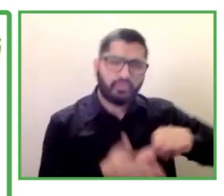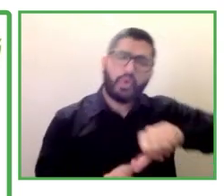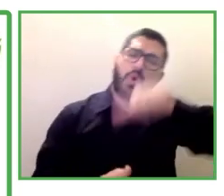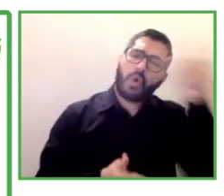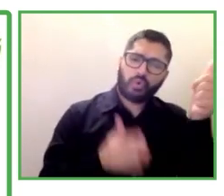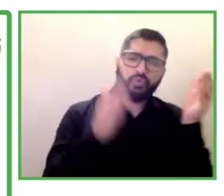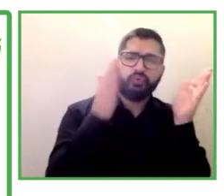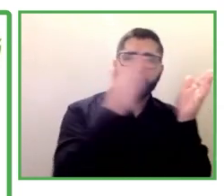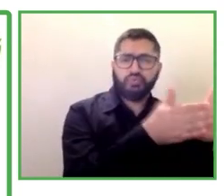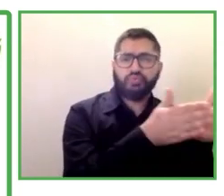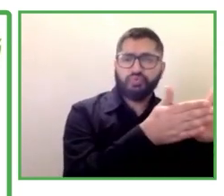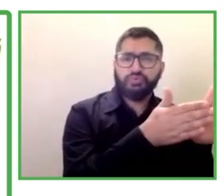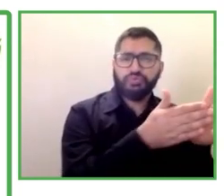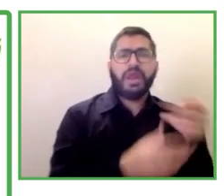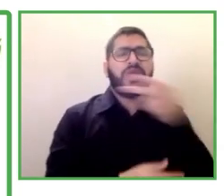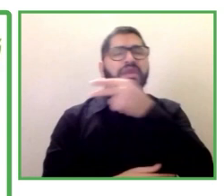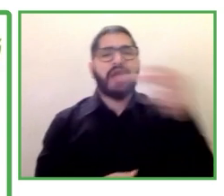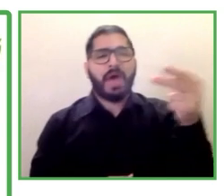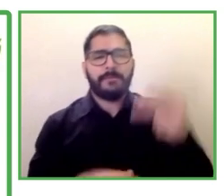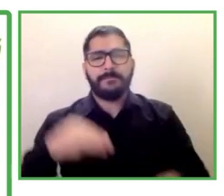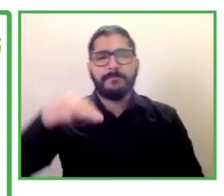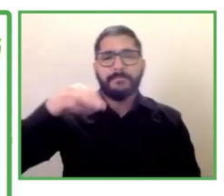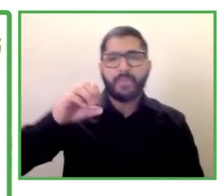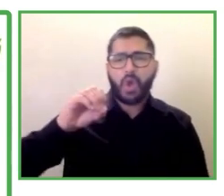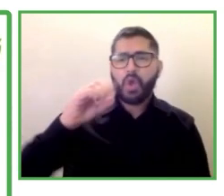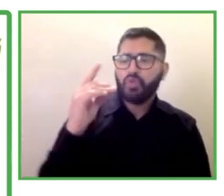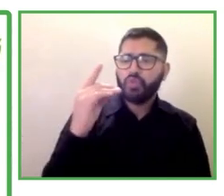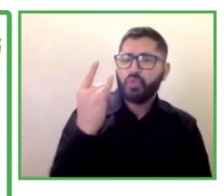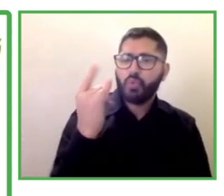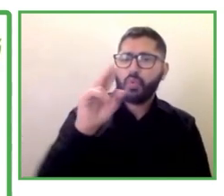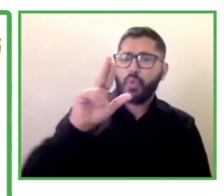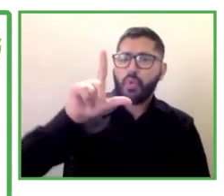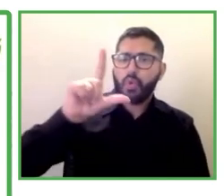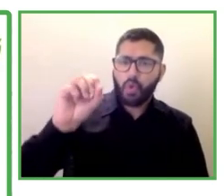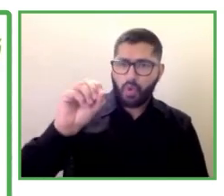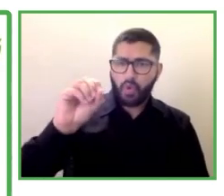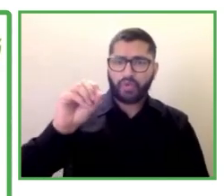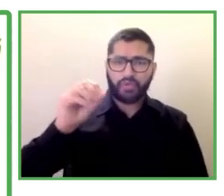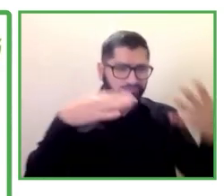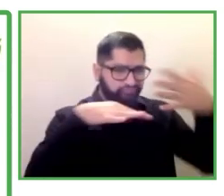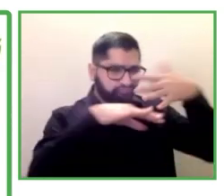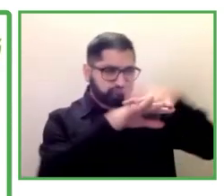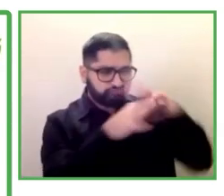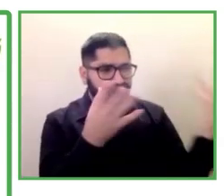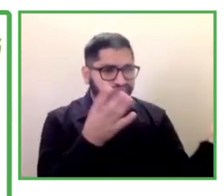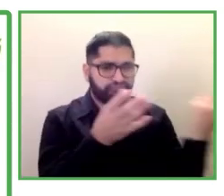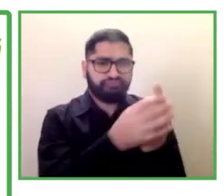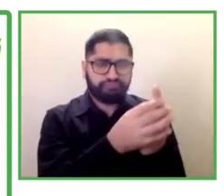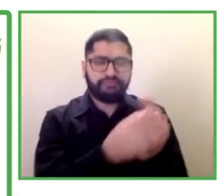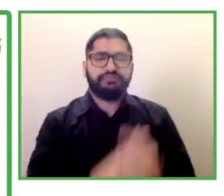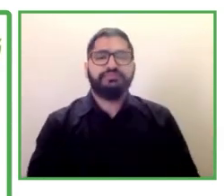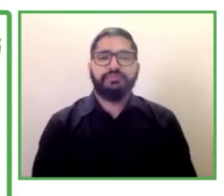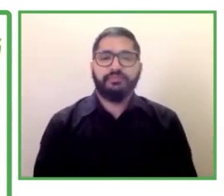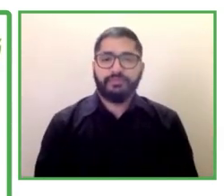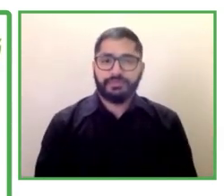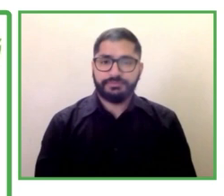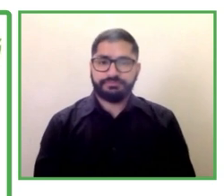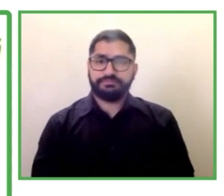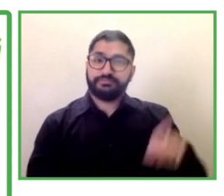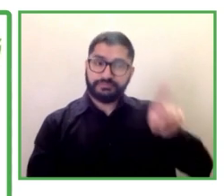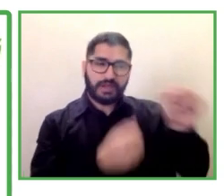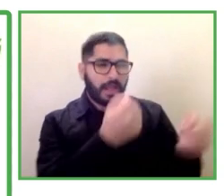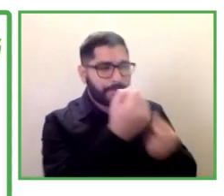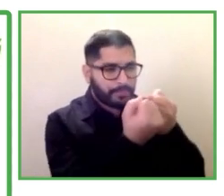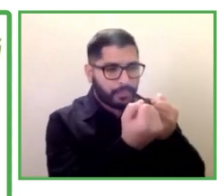será APSA la que prestará los servicios de apoyo. Y, asimismo, se va a iniciar un programa